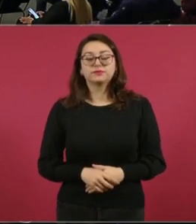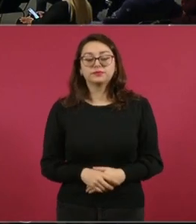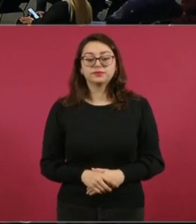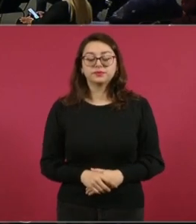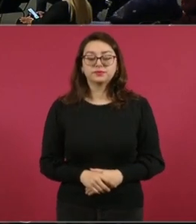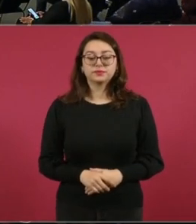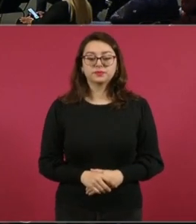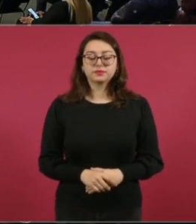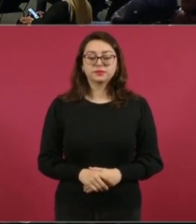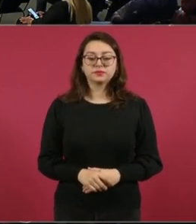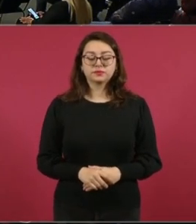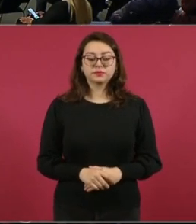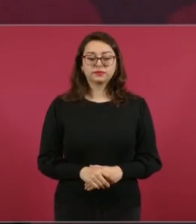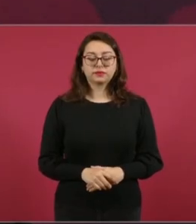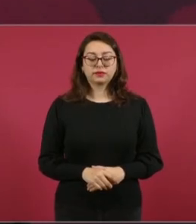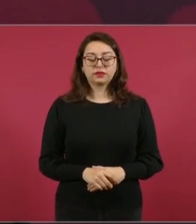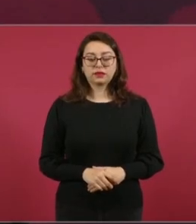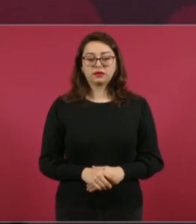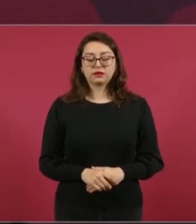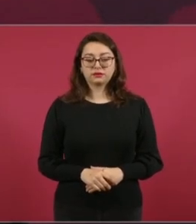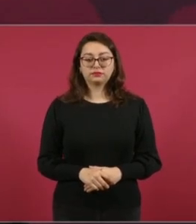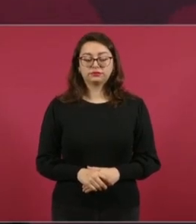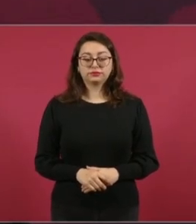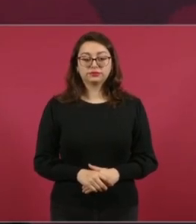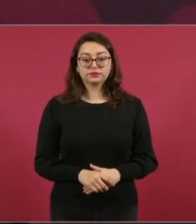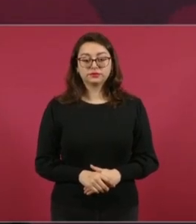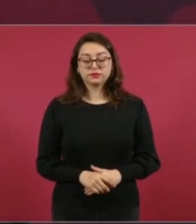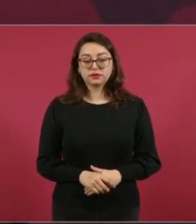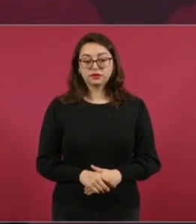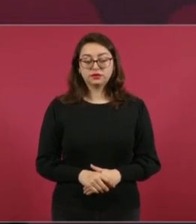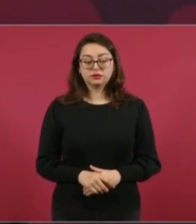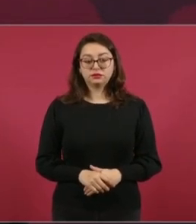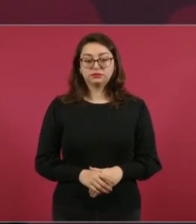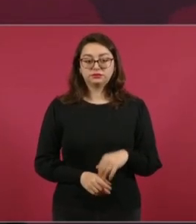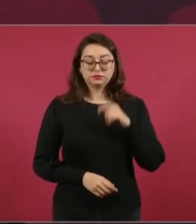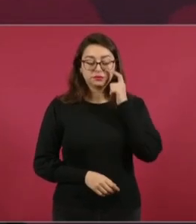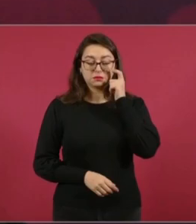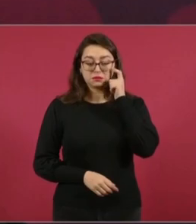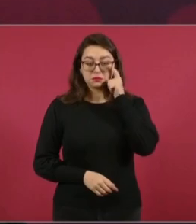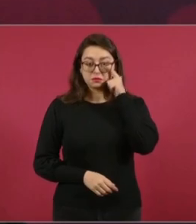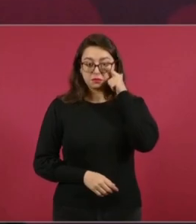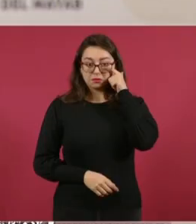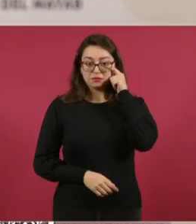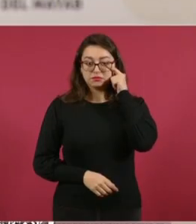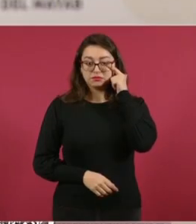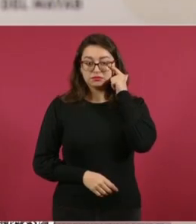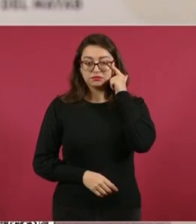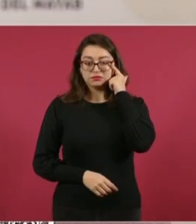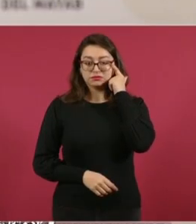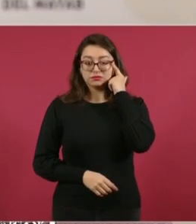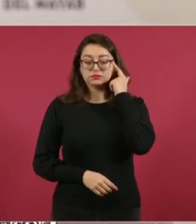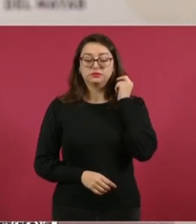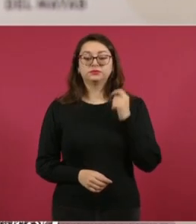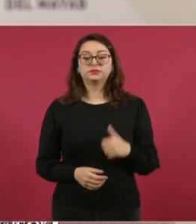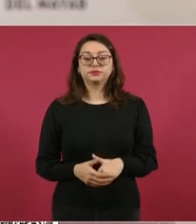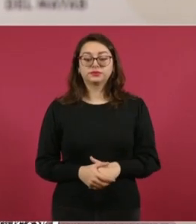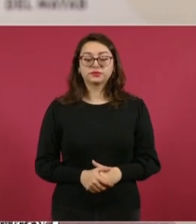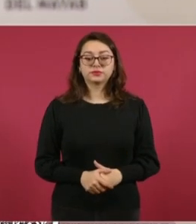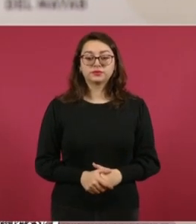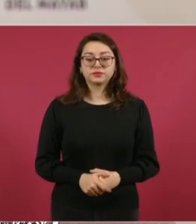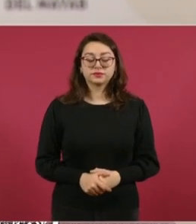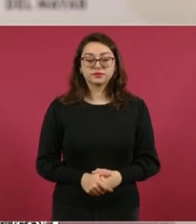tenemos que ir a Sonora antes de que